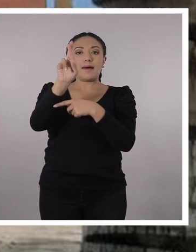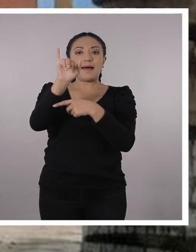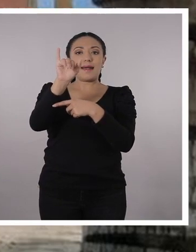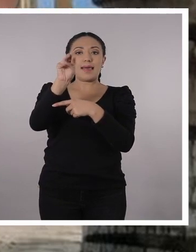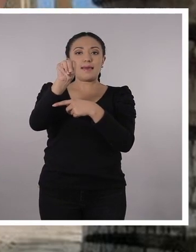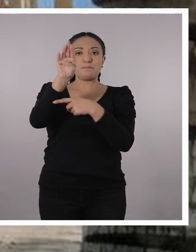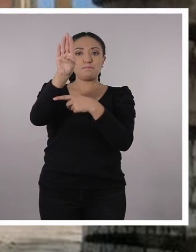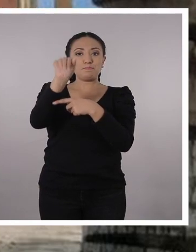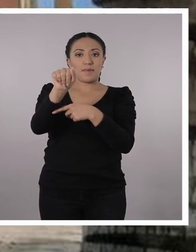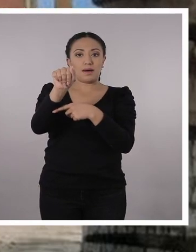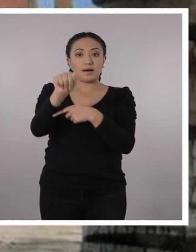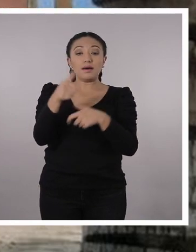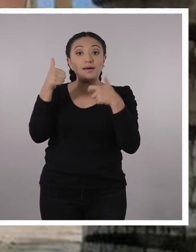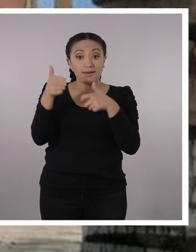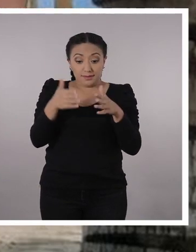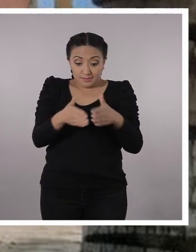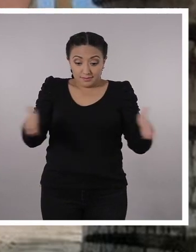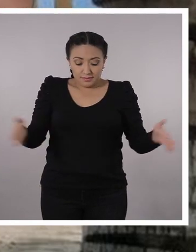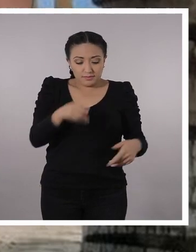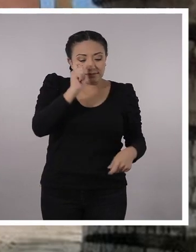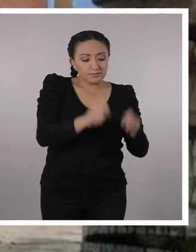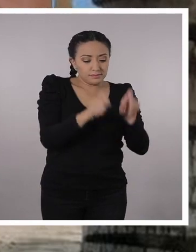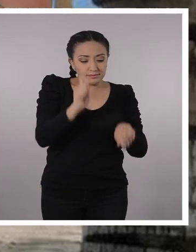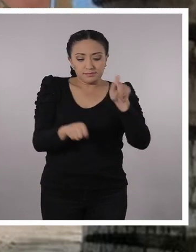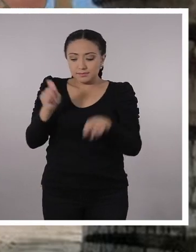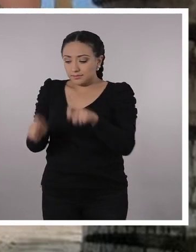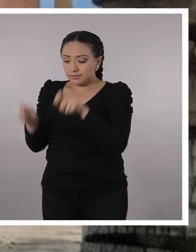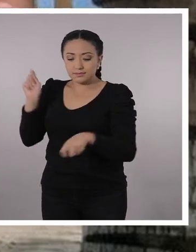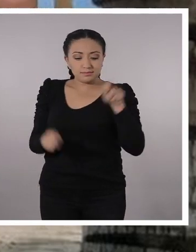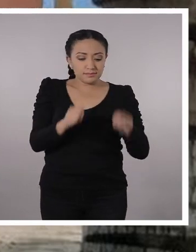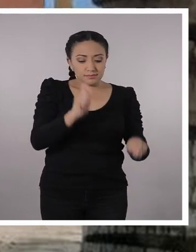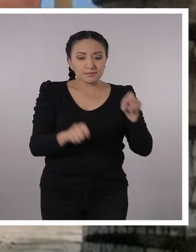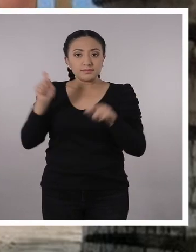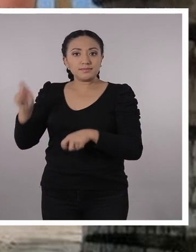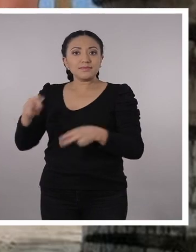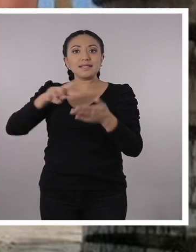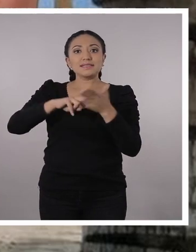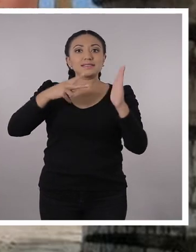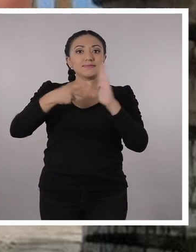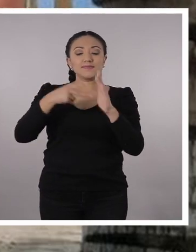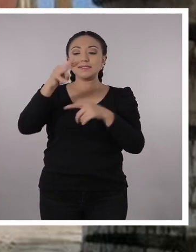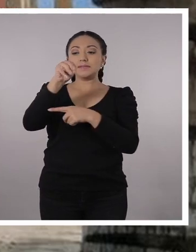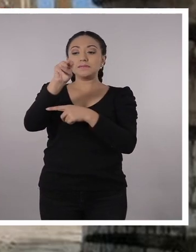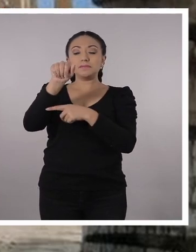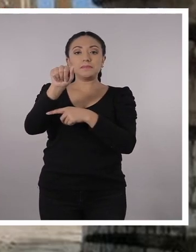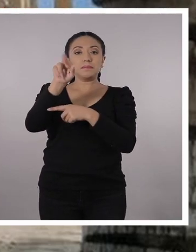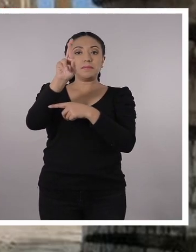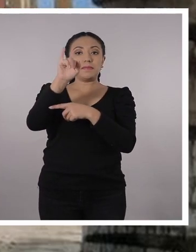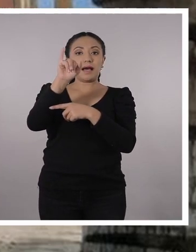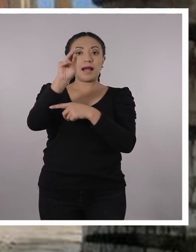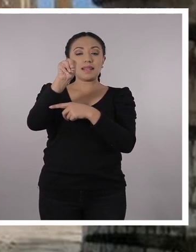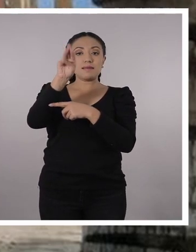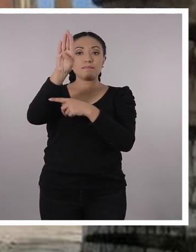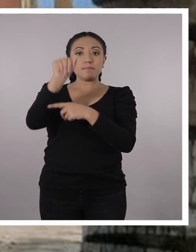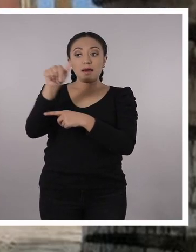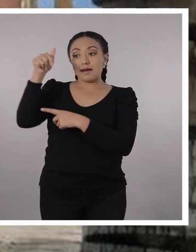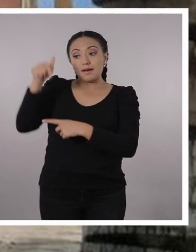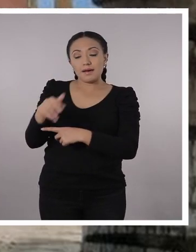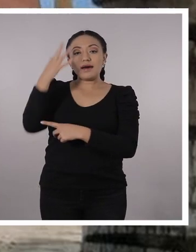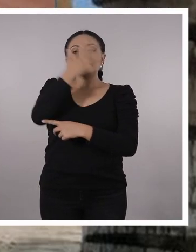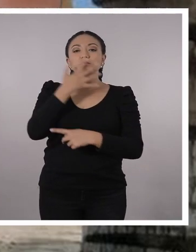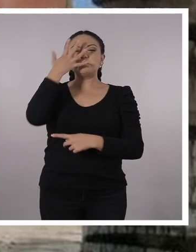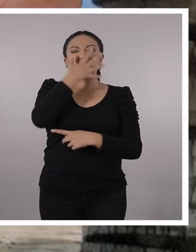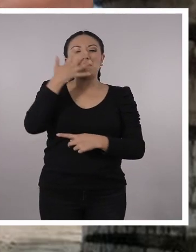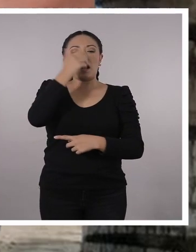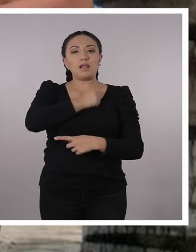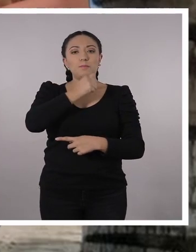Exacto, muy bien, la marimba, que como dijo Nelly, forma parte de este pueblo esmeraldeño que tiene su tradición o sus raíces en